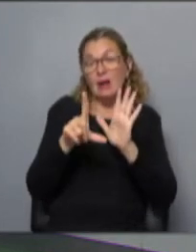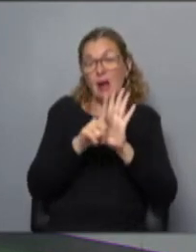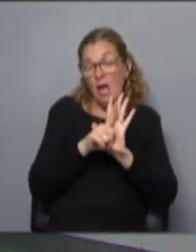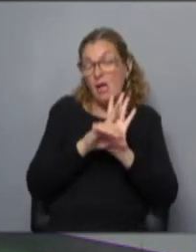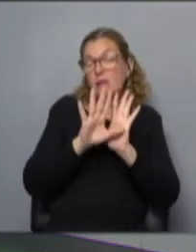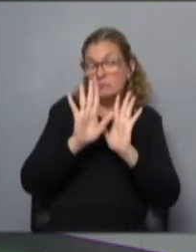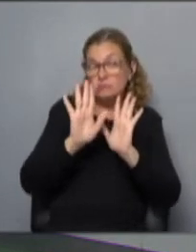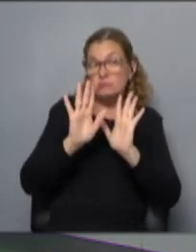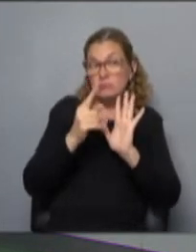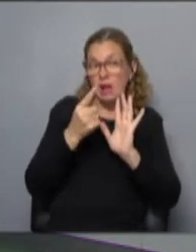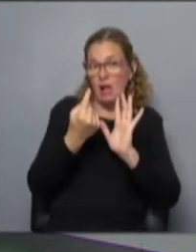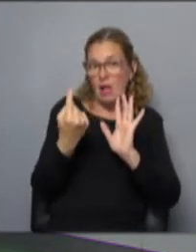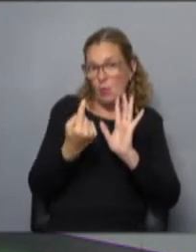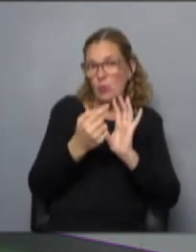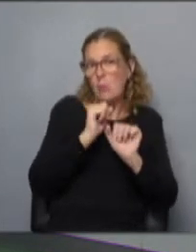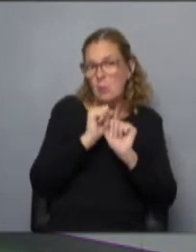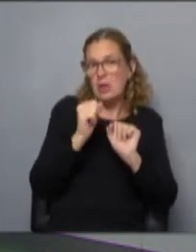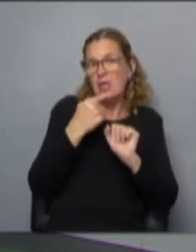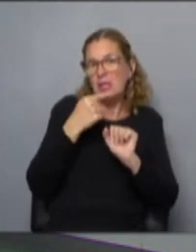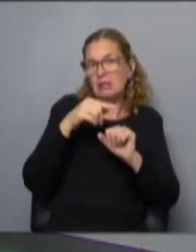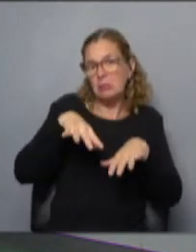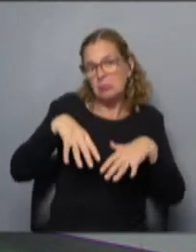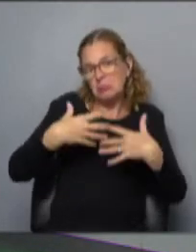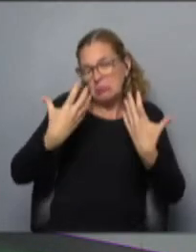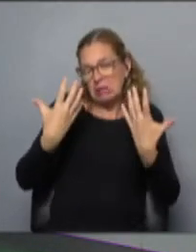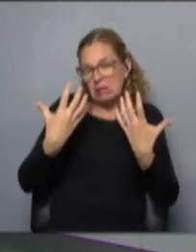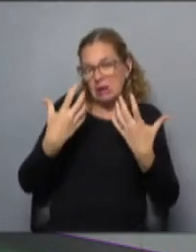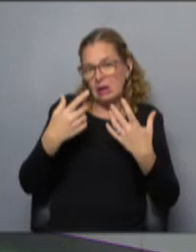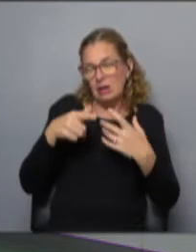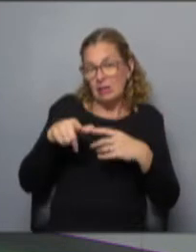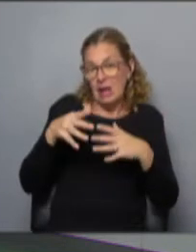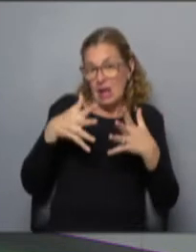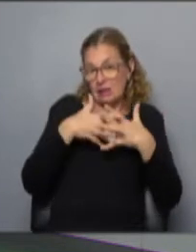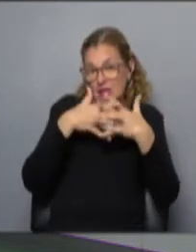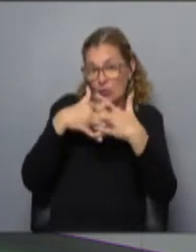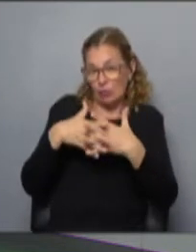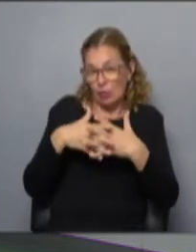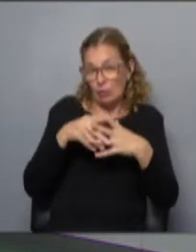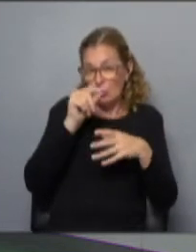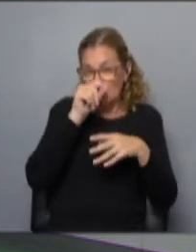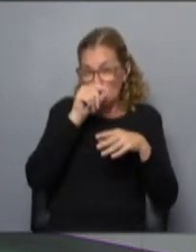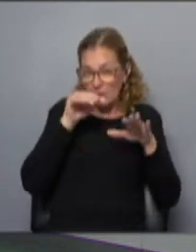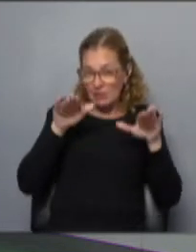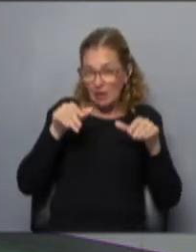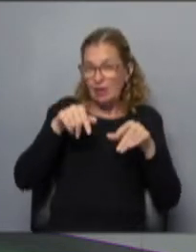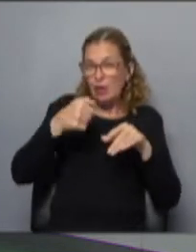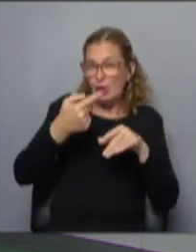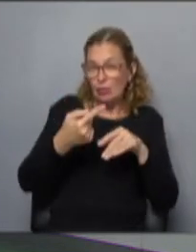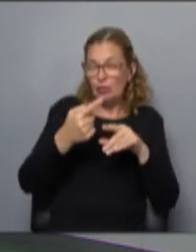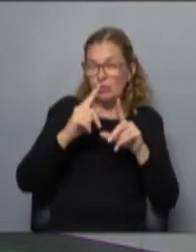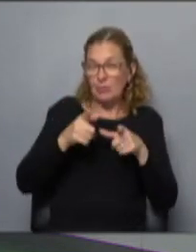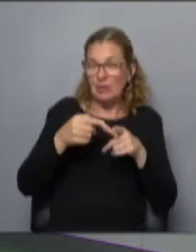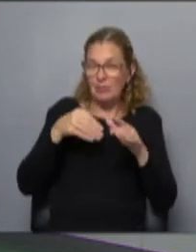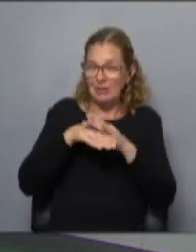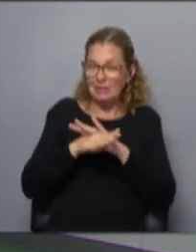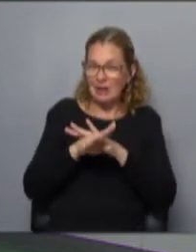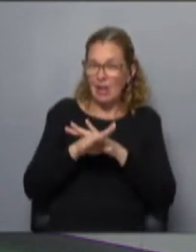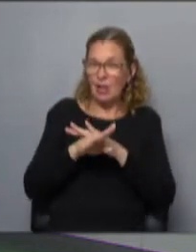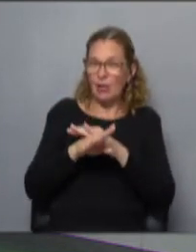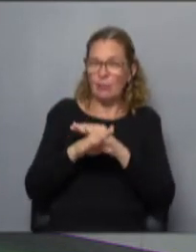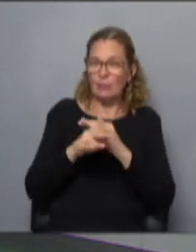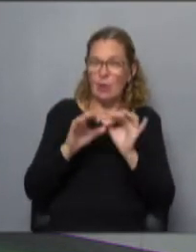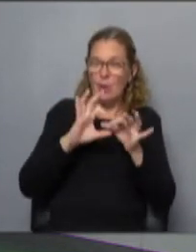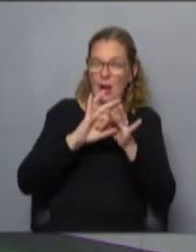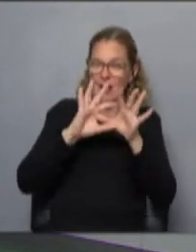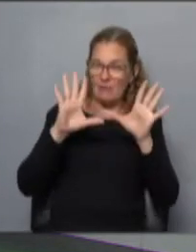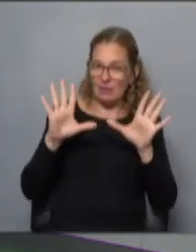y de raíz de los norteamericanos. Twitter y las otras plataformas habían entrado en una consideración de la